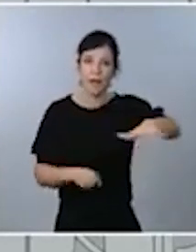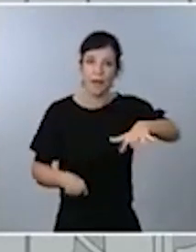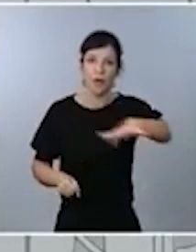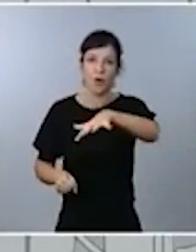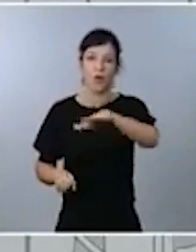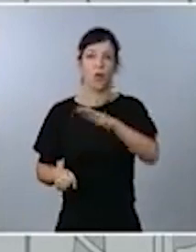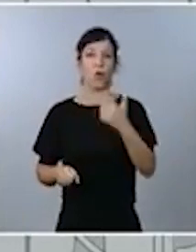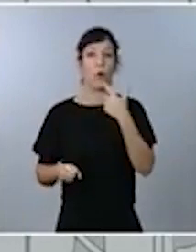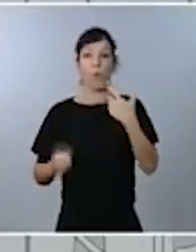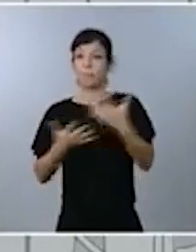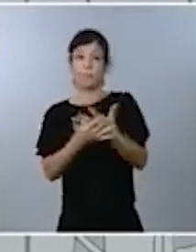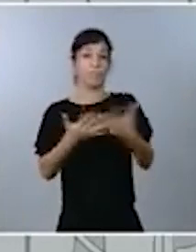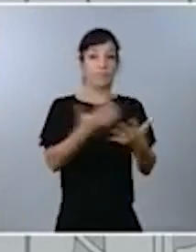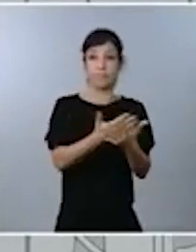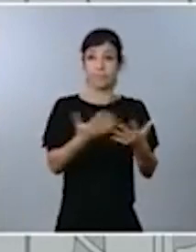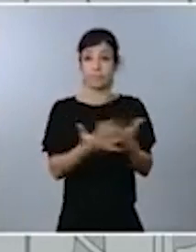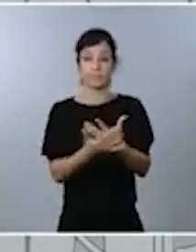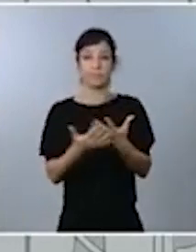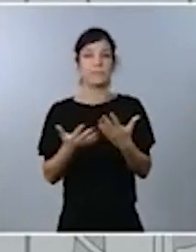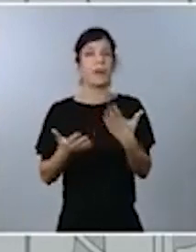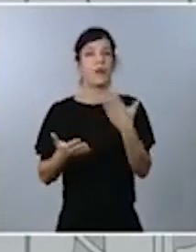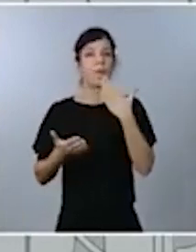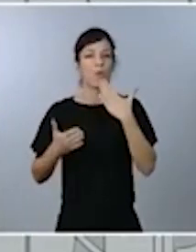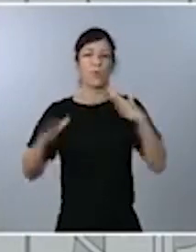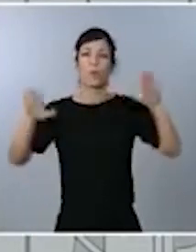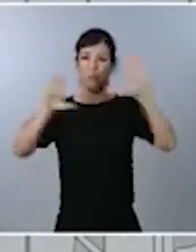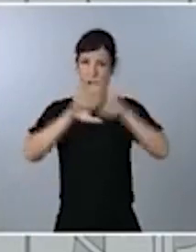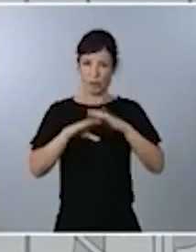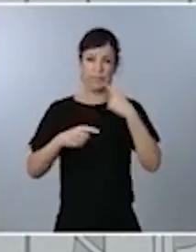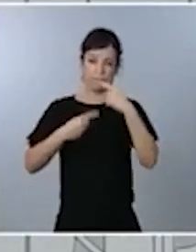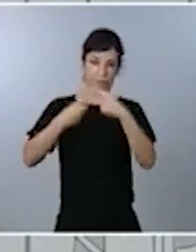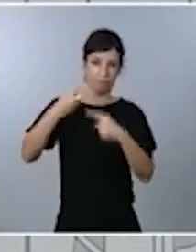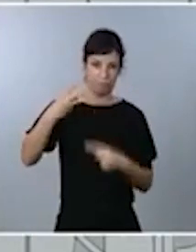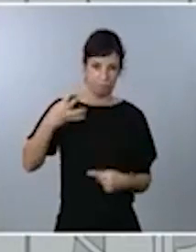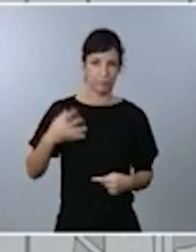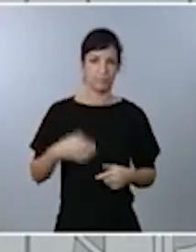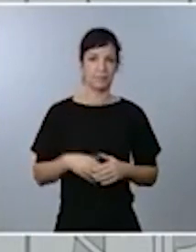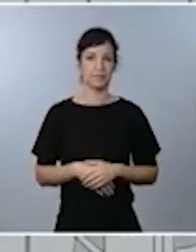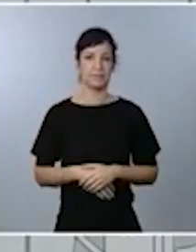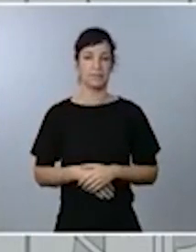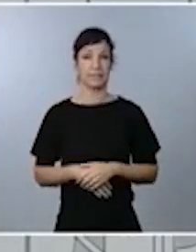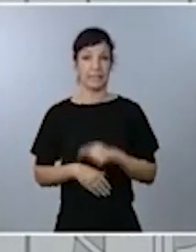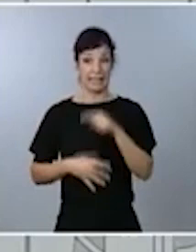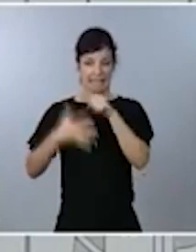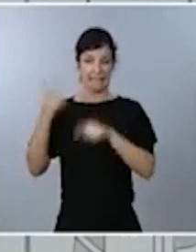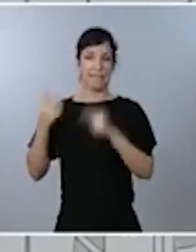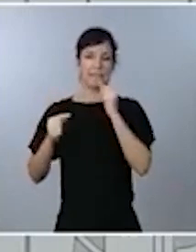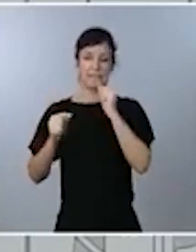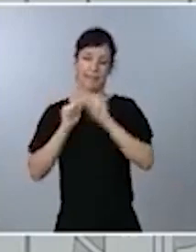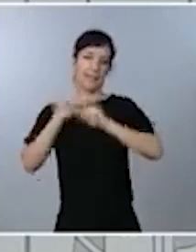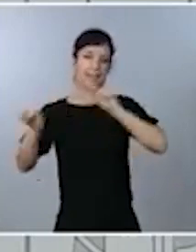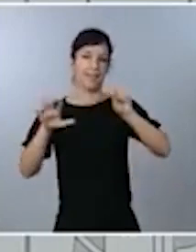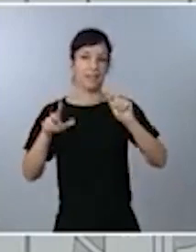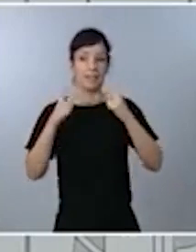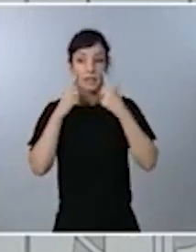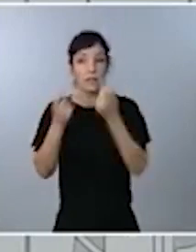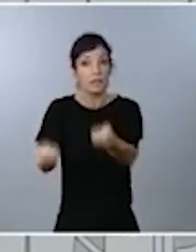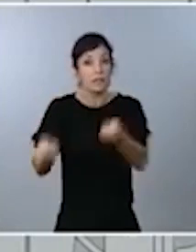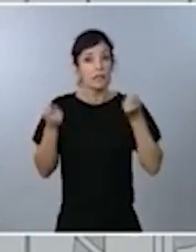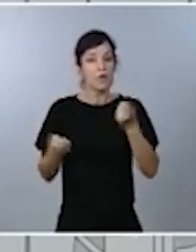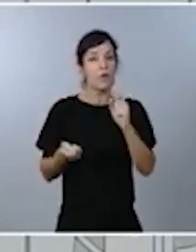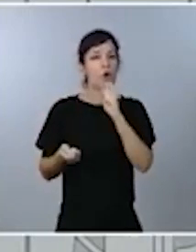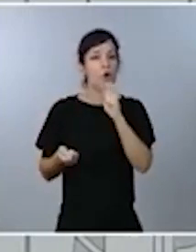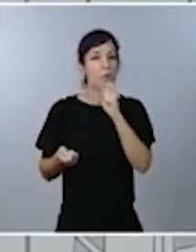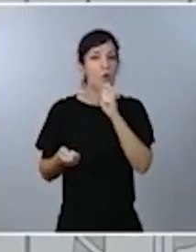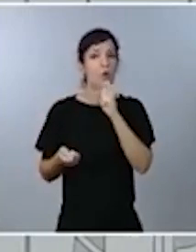y también en el ocio nocturno, entre otras. Por tanto, para frenar los contagios hay que limitar al máximo todo lo